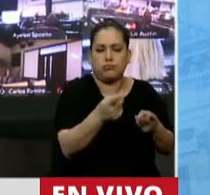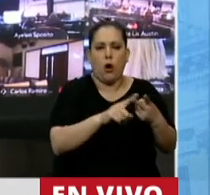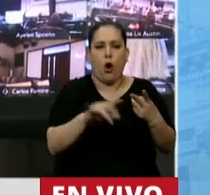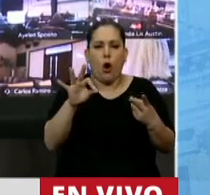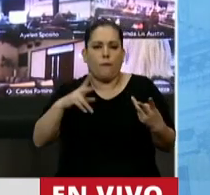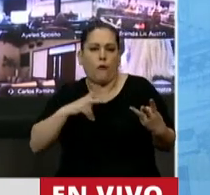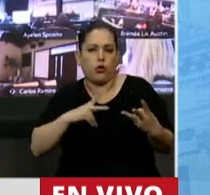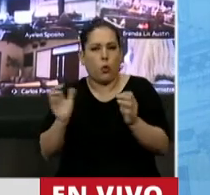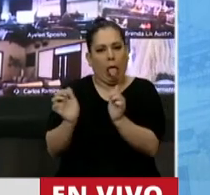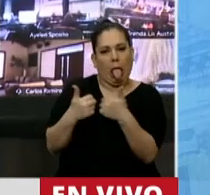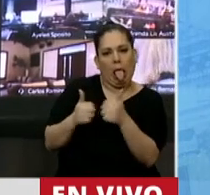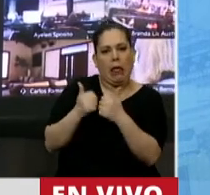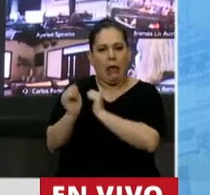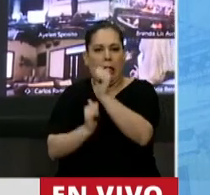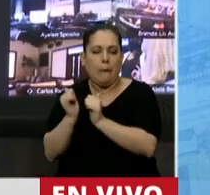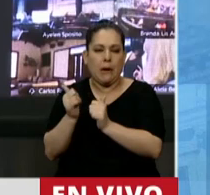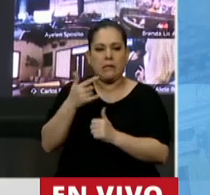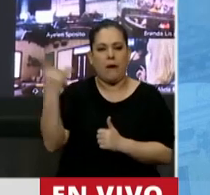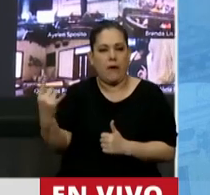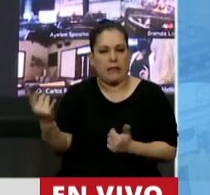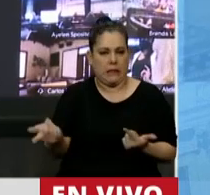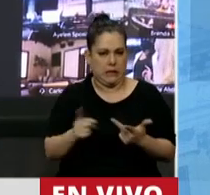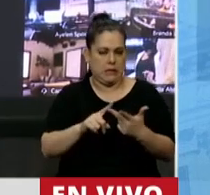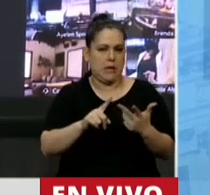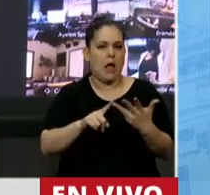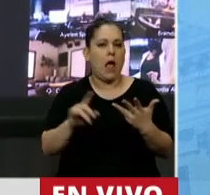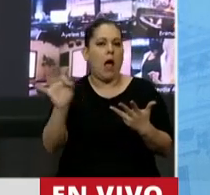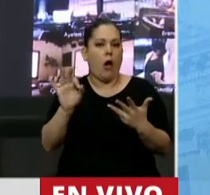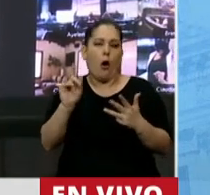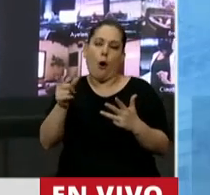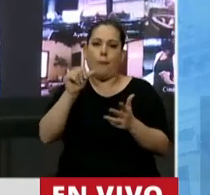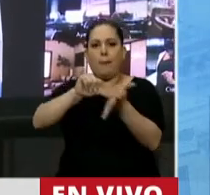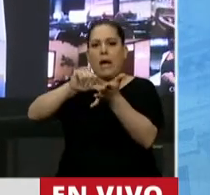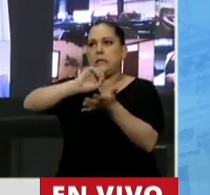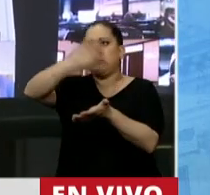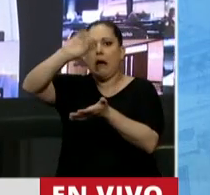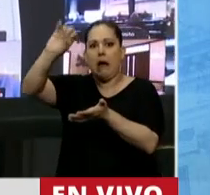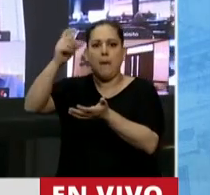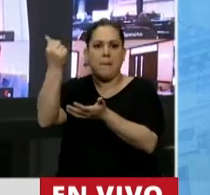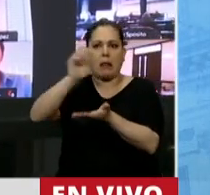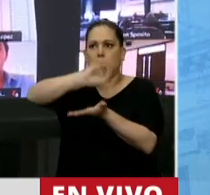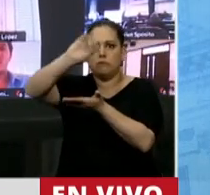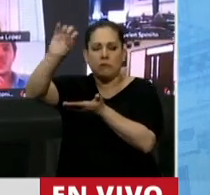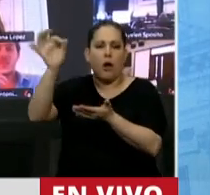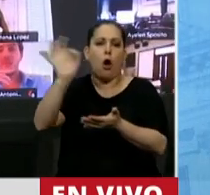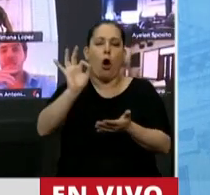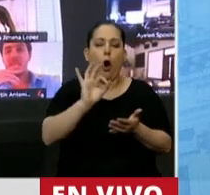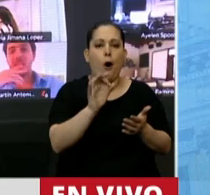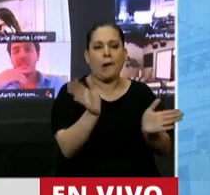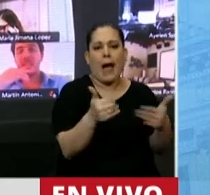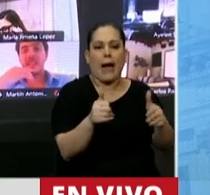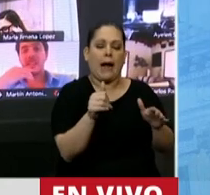fortunas que se esconden en empresas de papel y que se refugian en paraísos fiscales o en cajas de seguridad